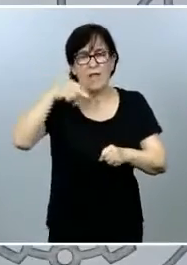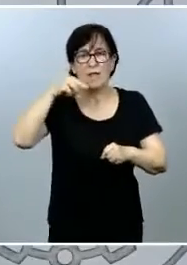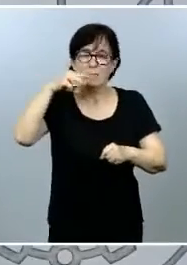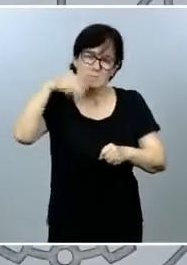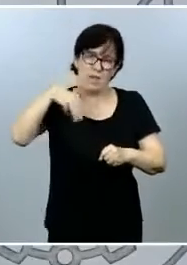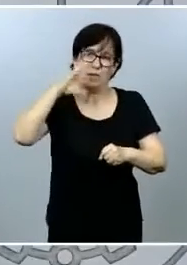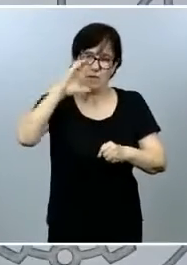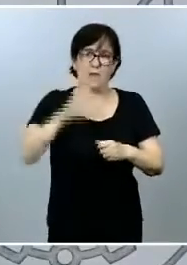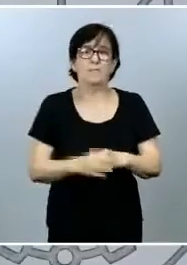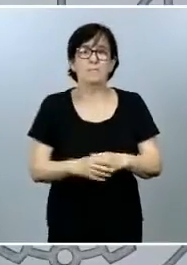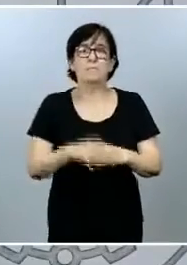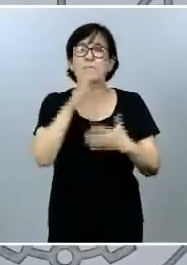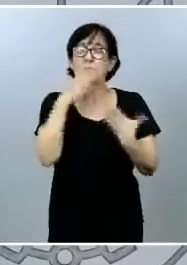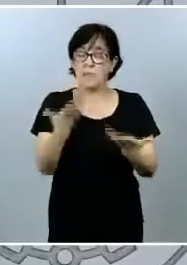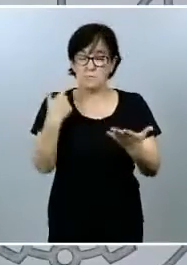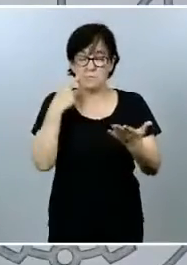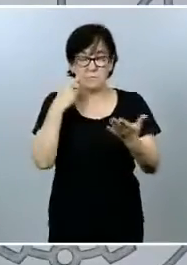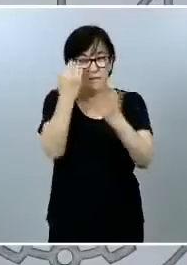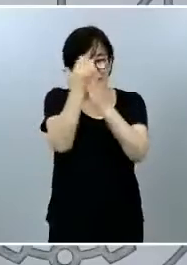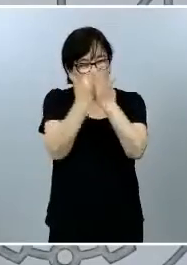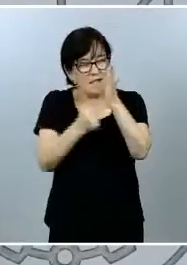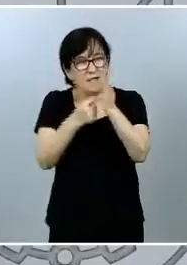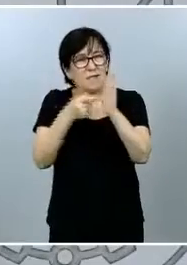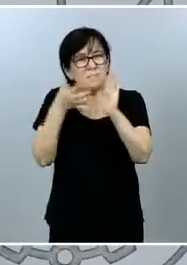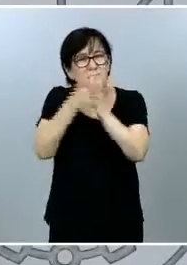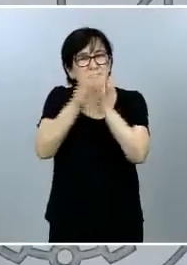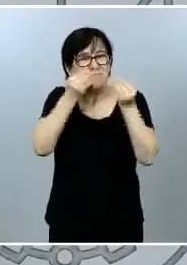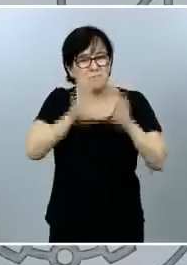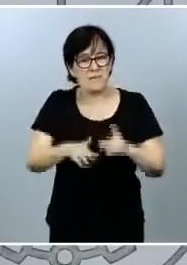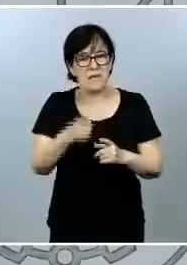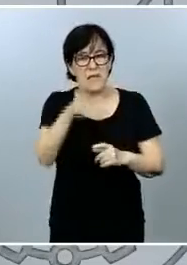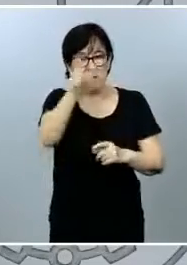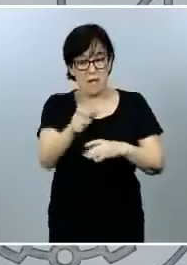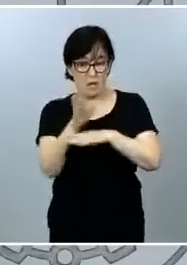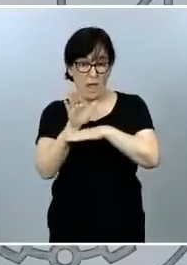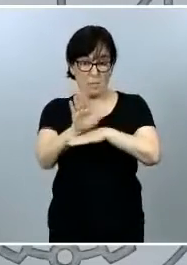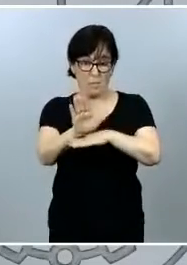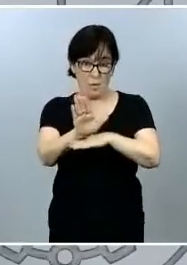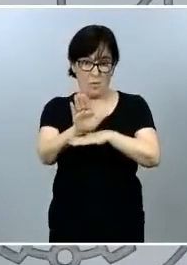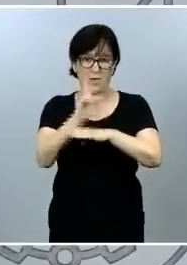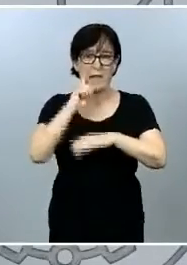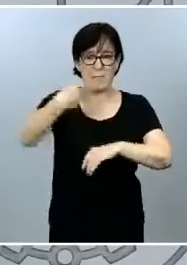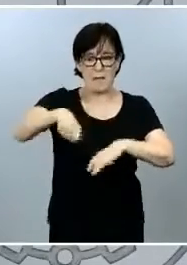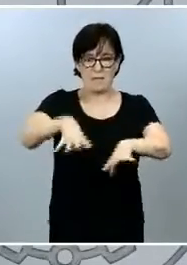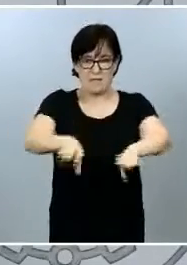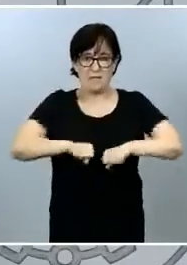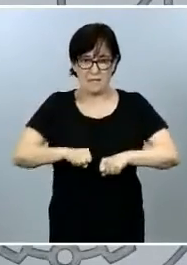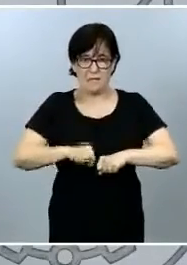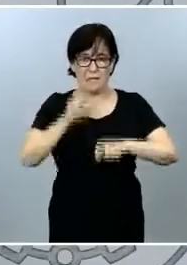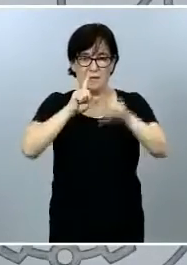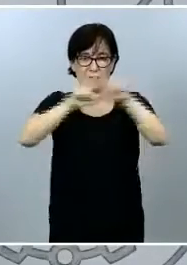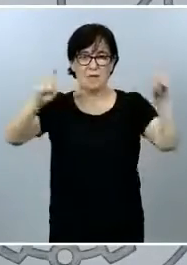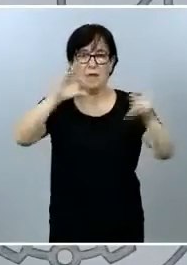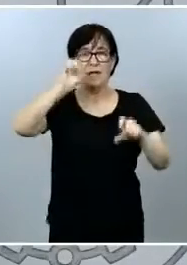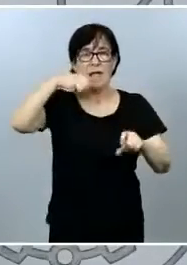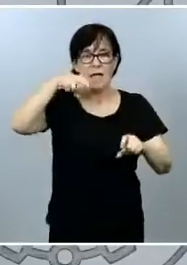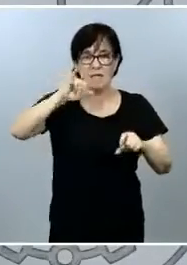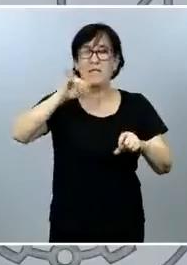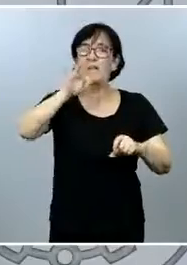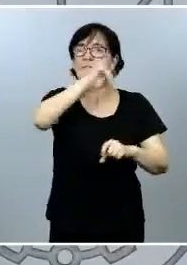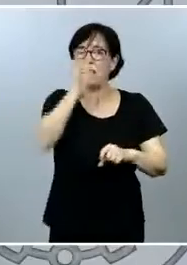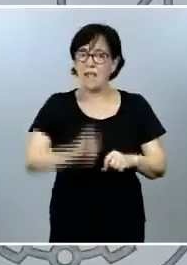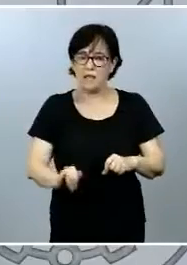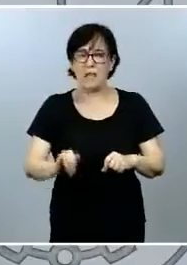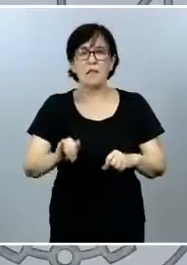destacar solo una pequeña línea biográfica de la persona propuesta para presidir este órgano, Cani Fernández, decir que es